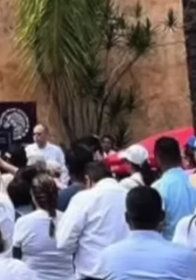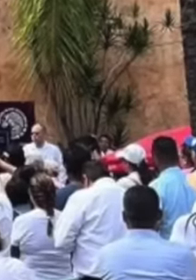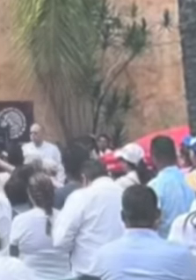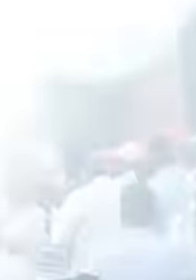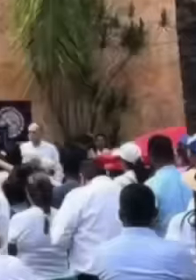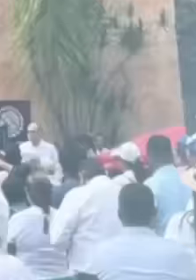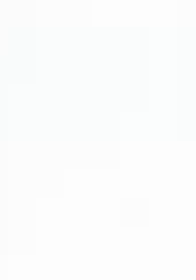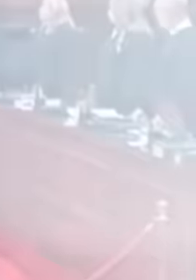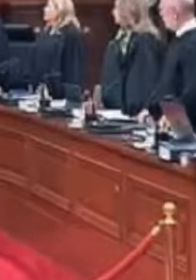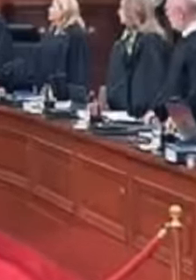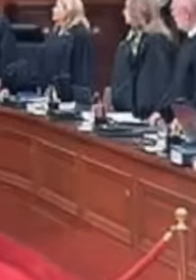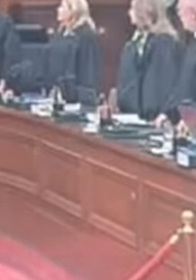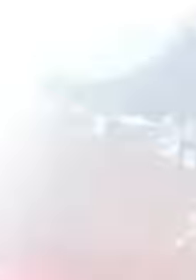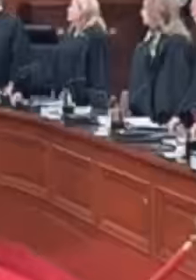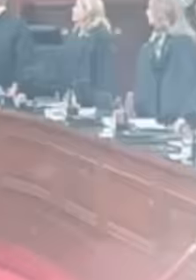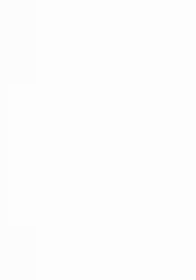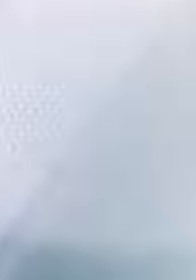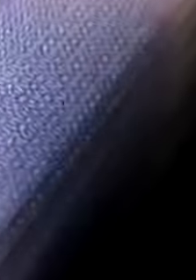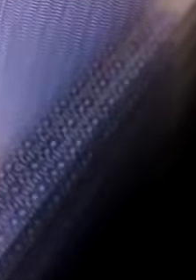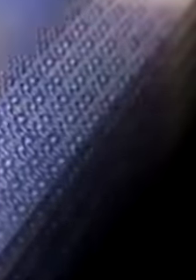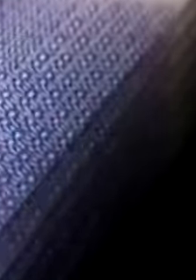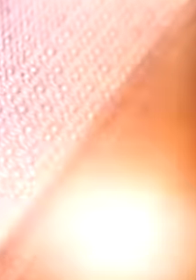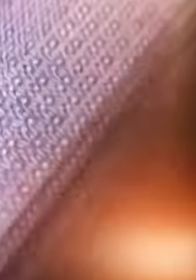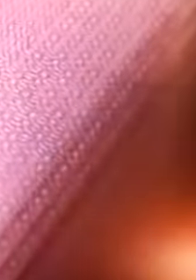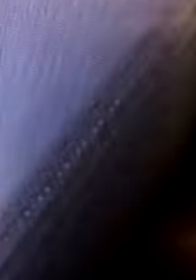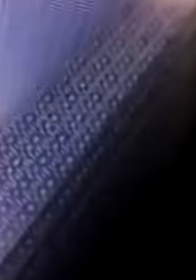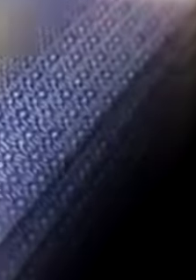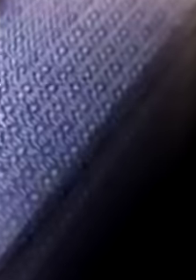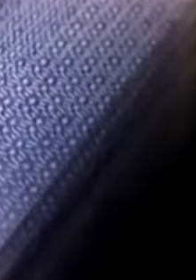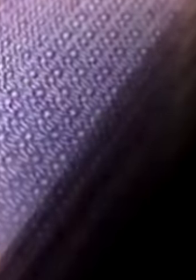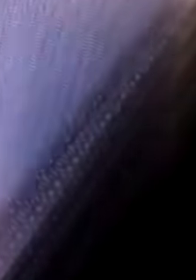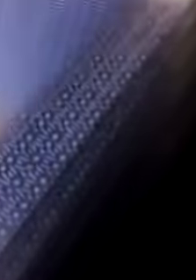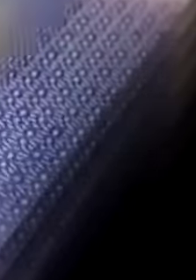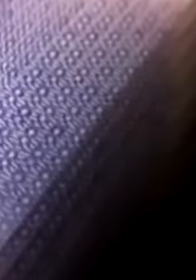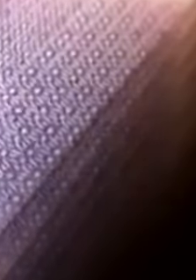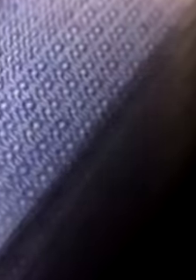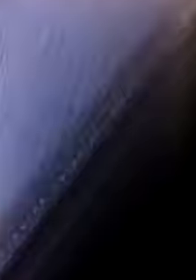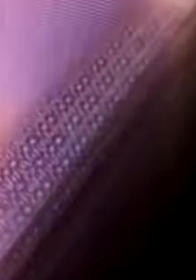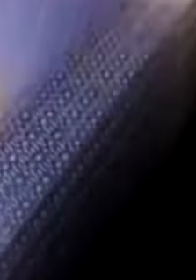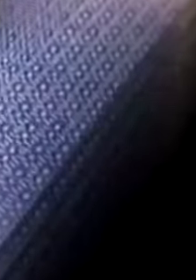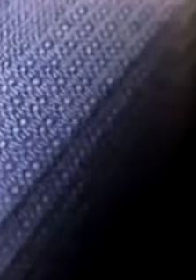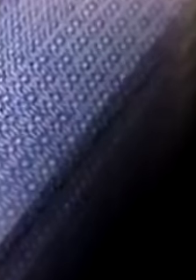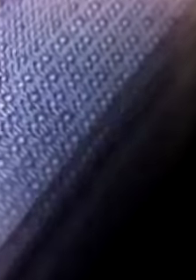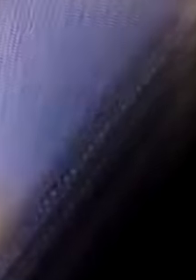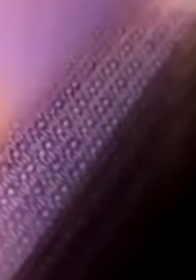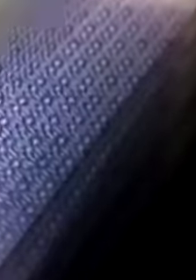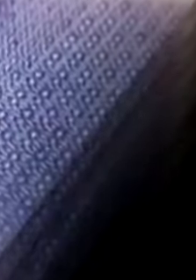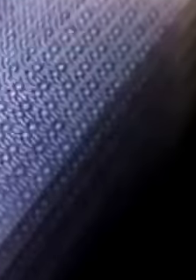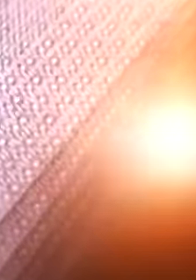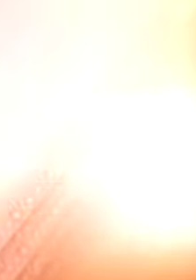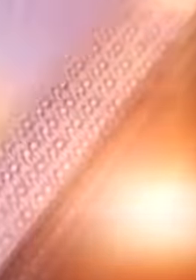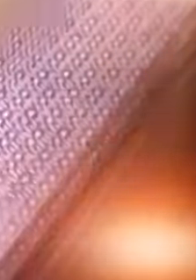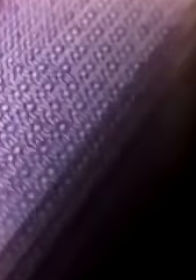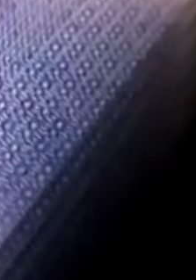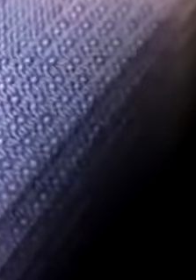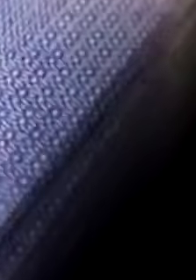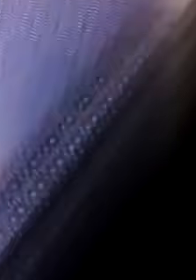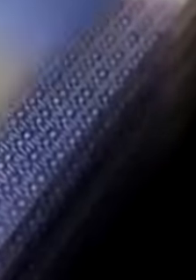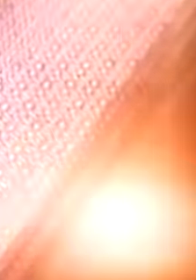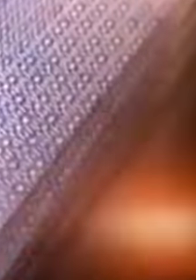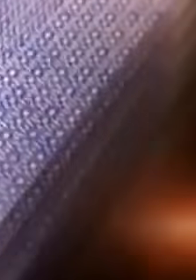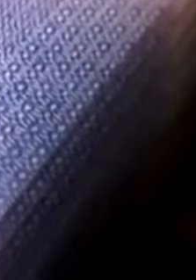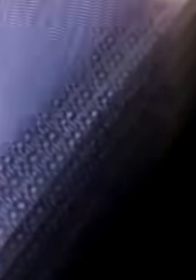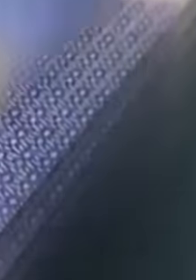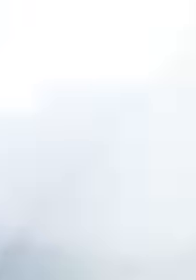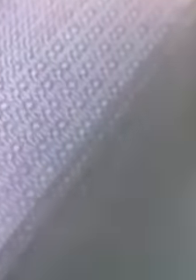judicial, ya que como todos sabemos, ellos ganan miles de pesos mensuales, dinero que sale de las costillas